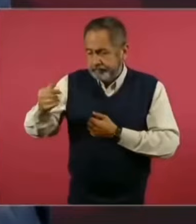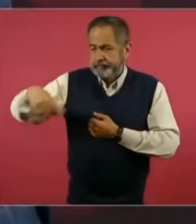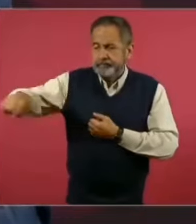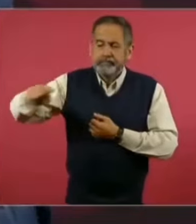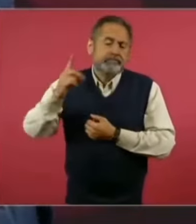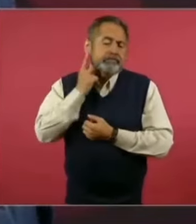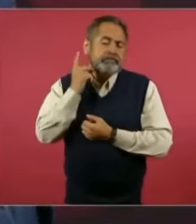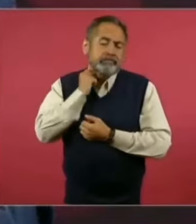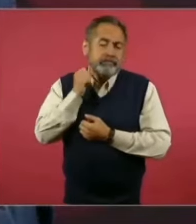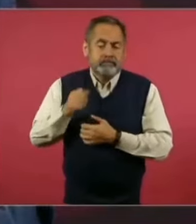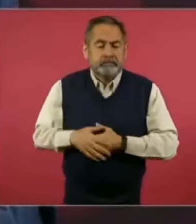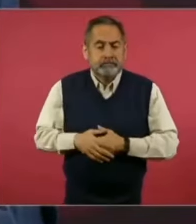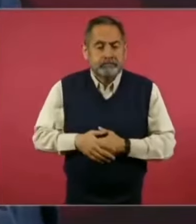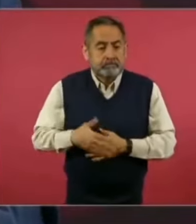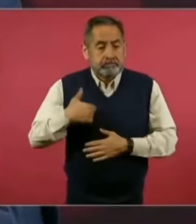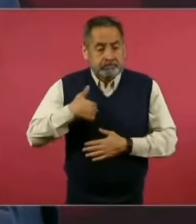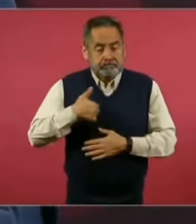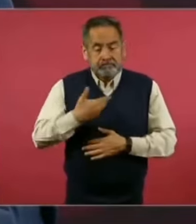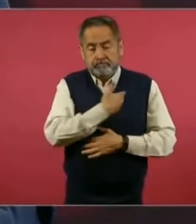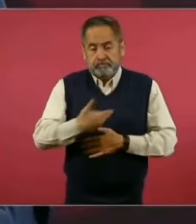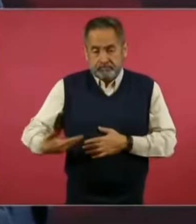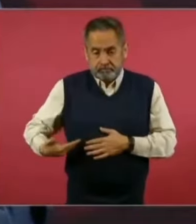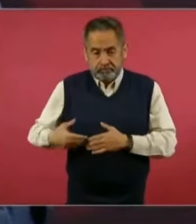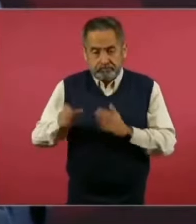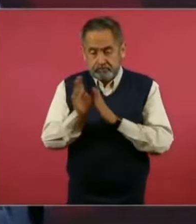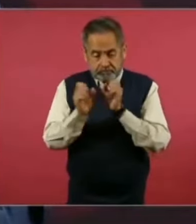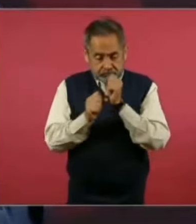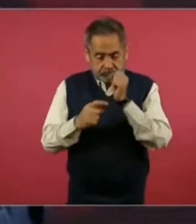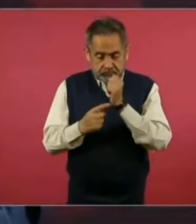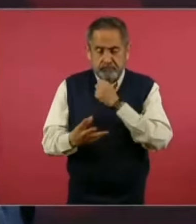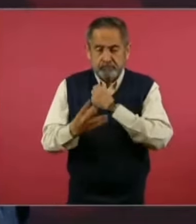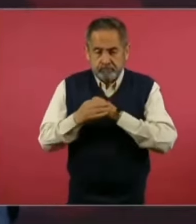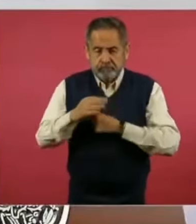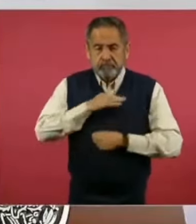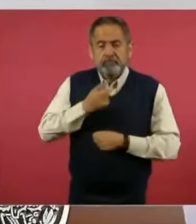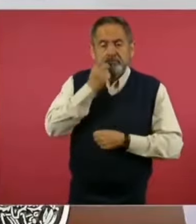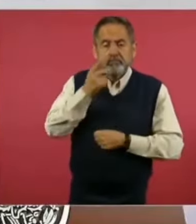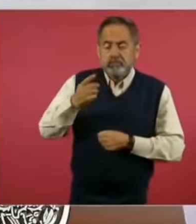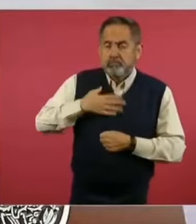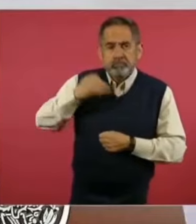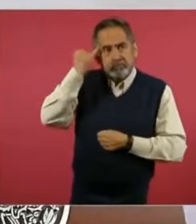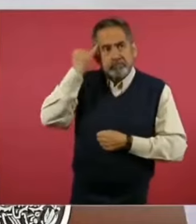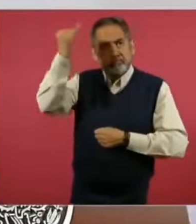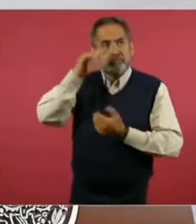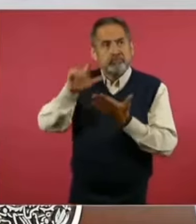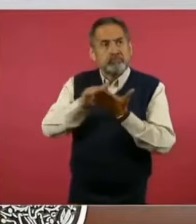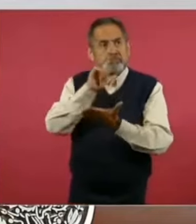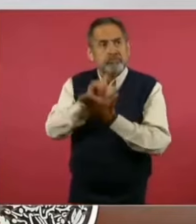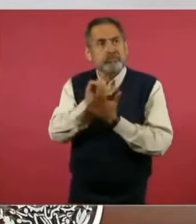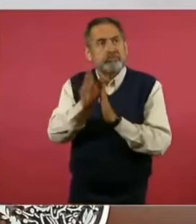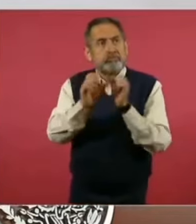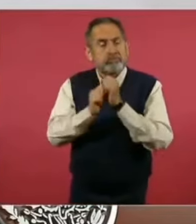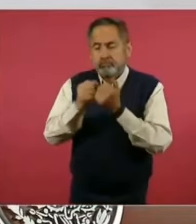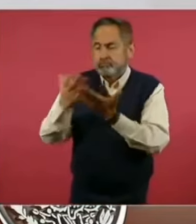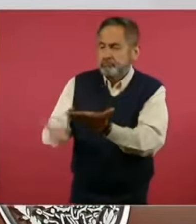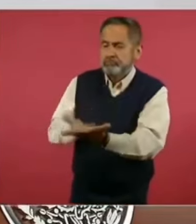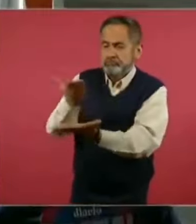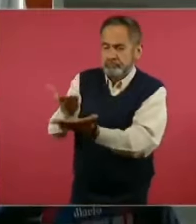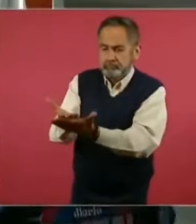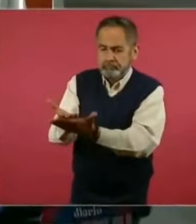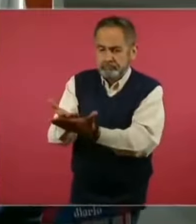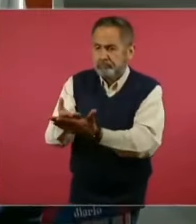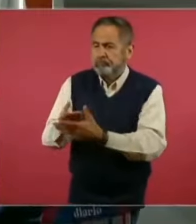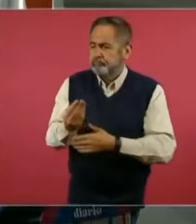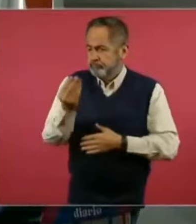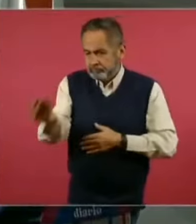Ejecutivo tiene la facultad de presentar iniciativas de reforma a la Constitución, que es lo